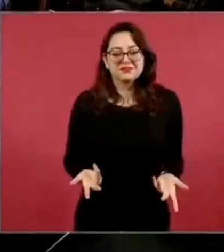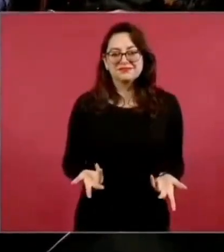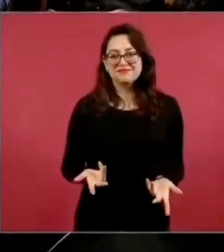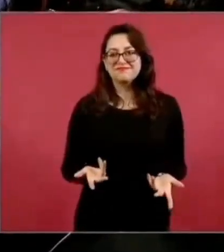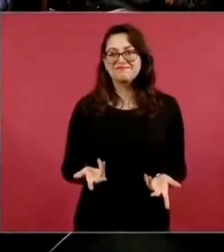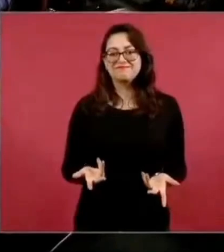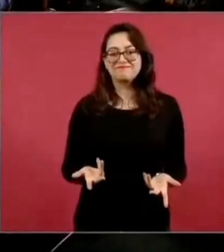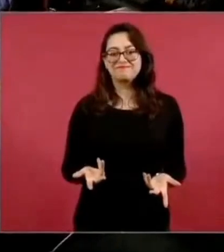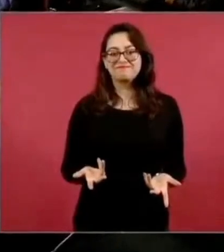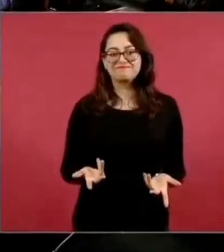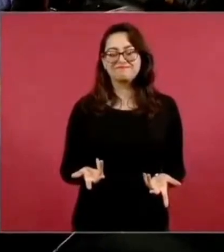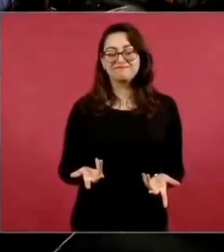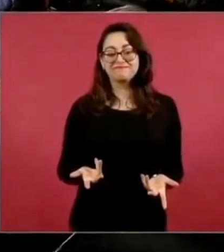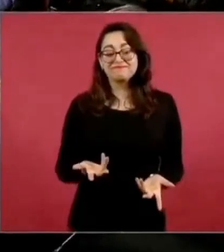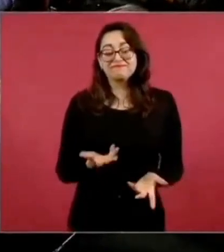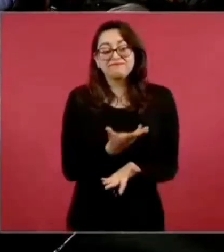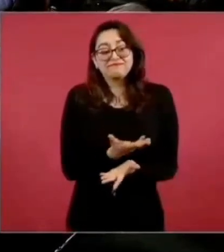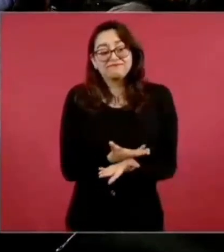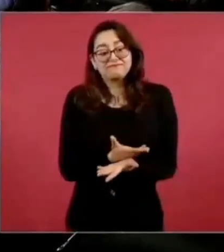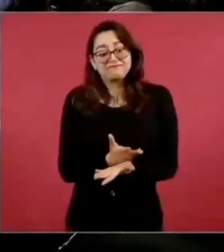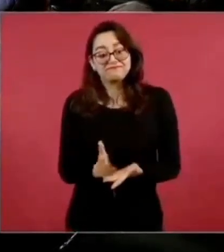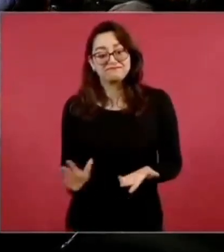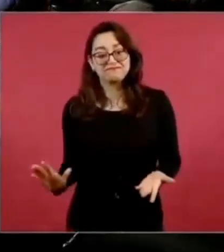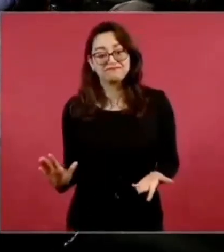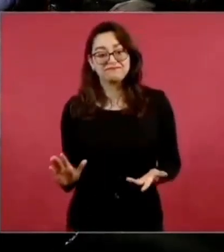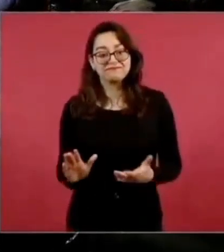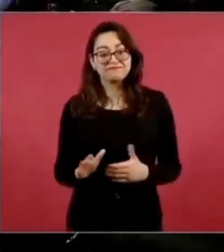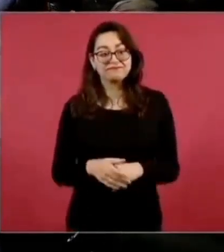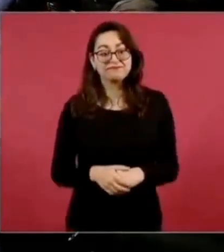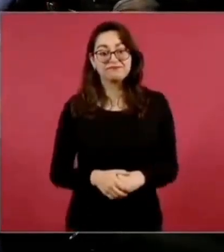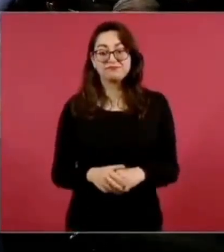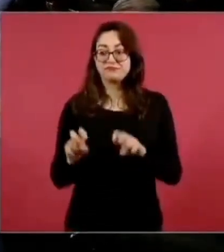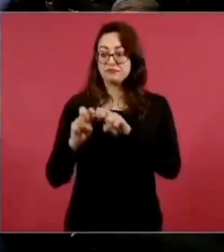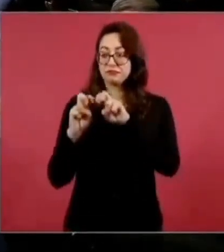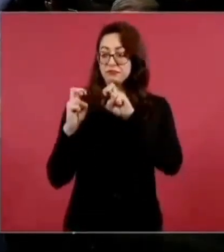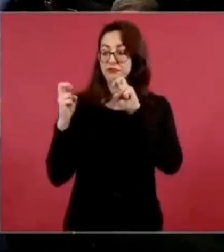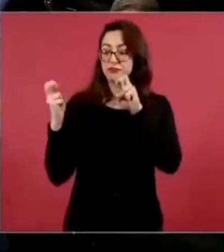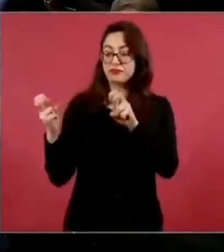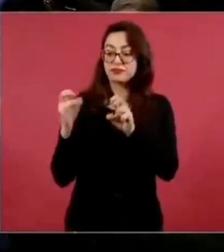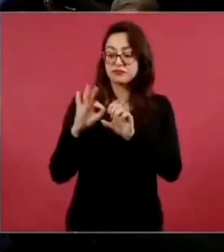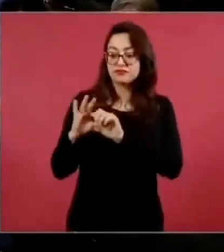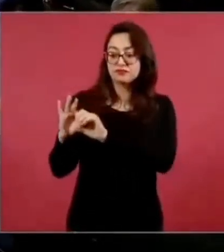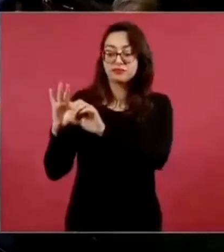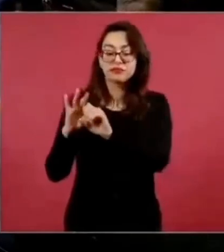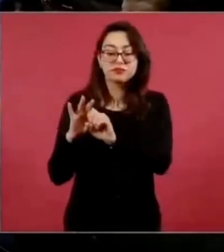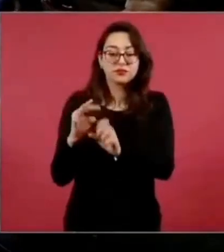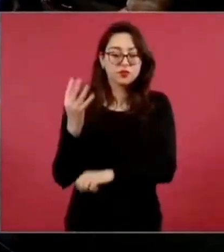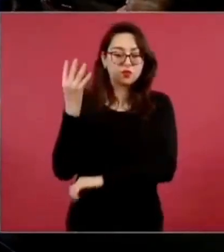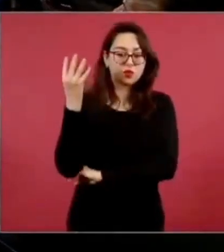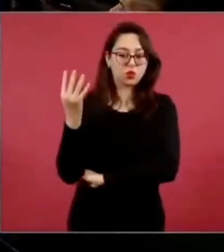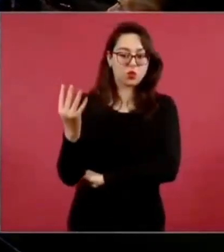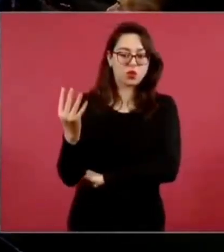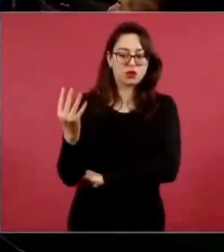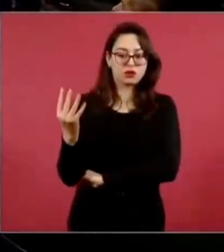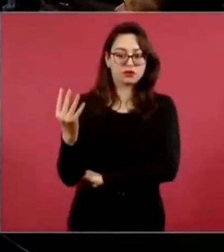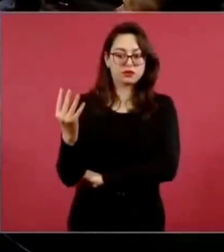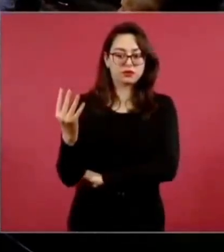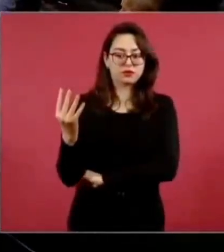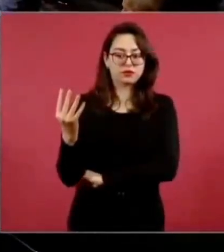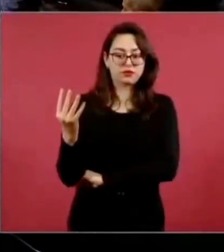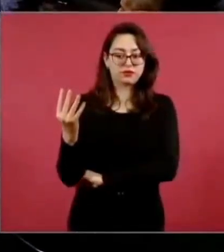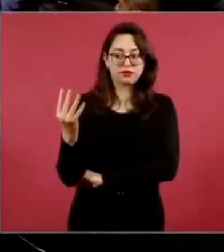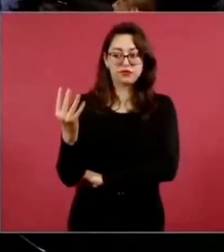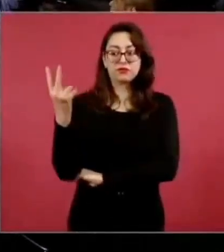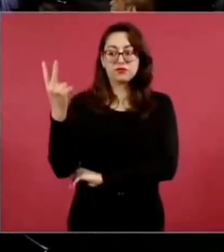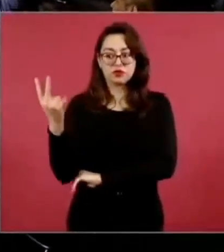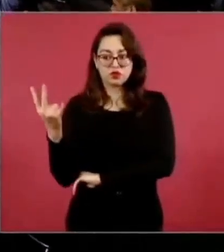Además, cuatro ministros y dos a favor y